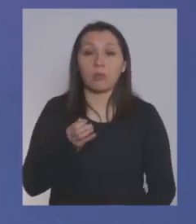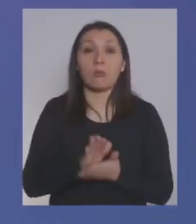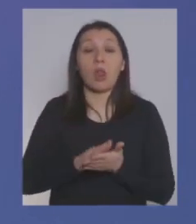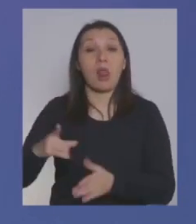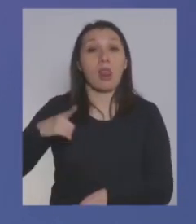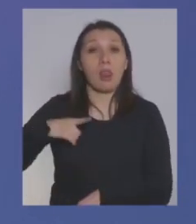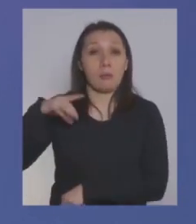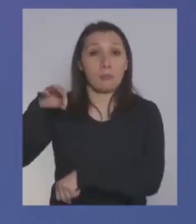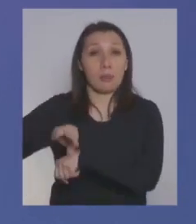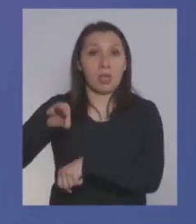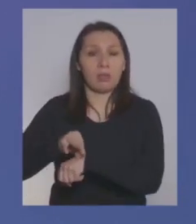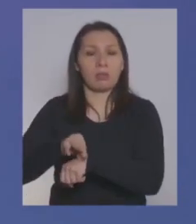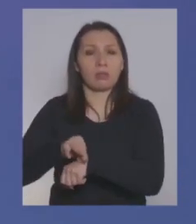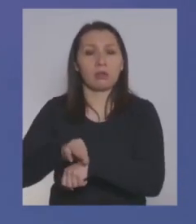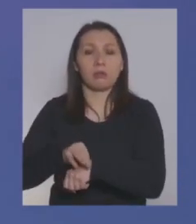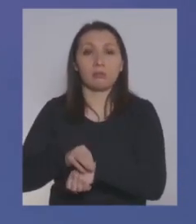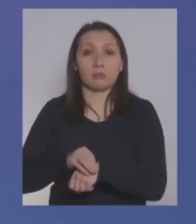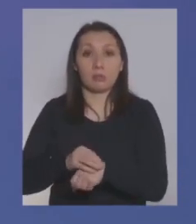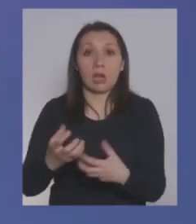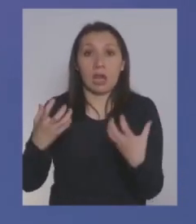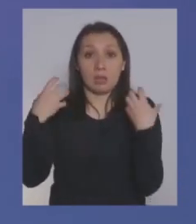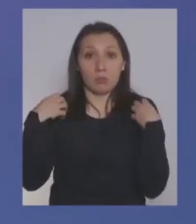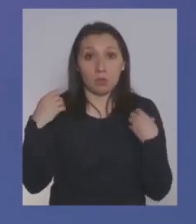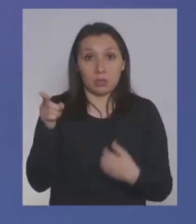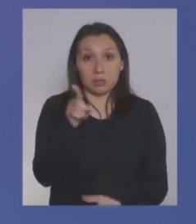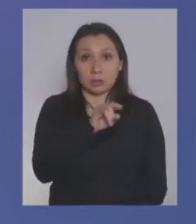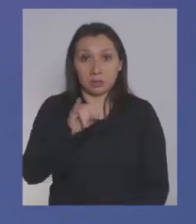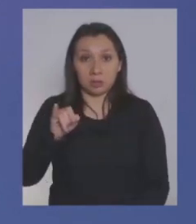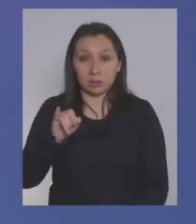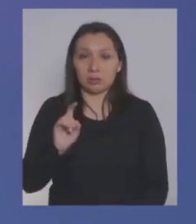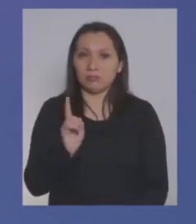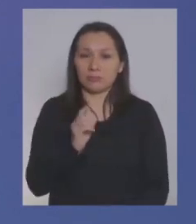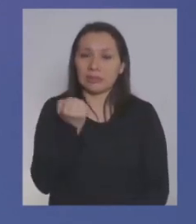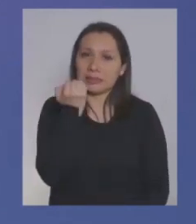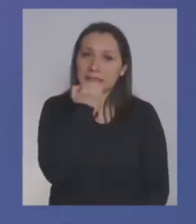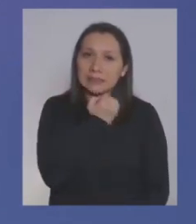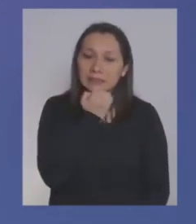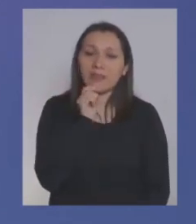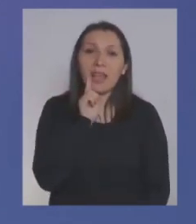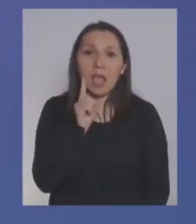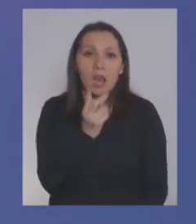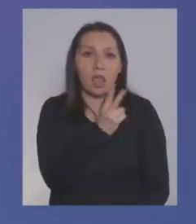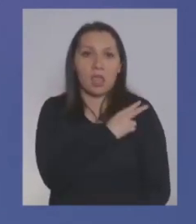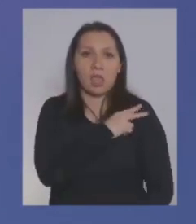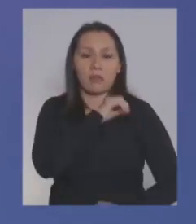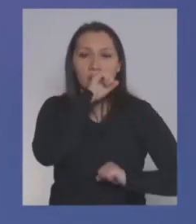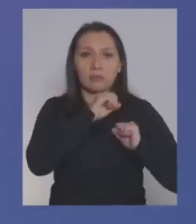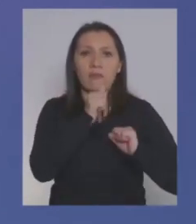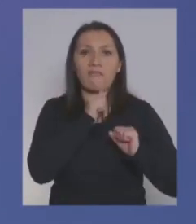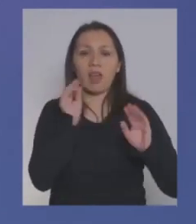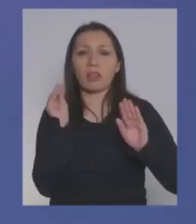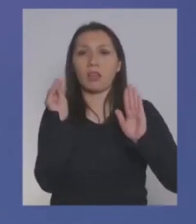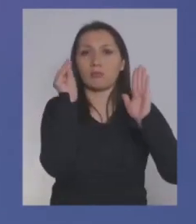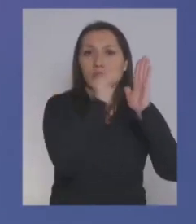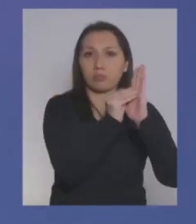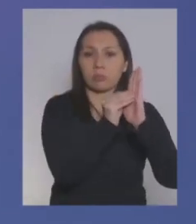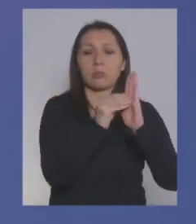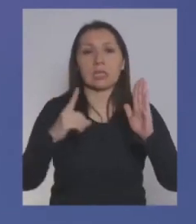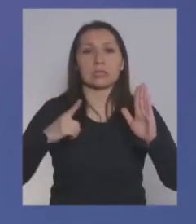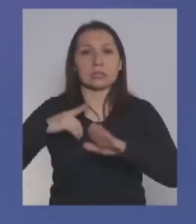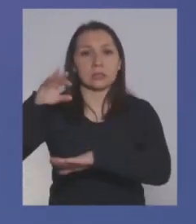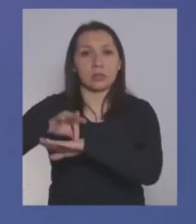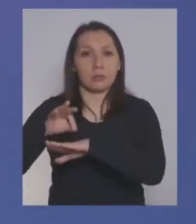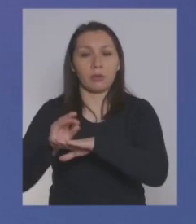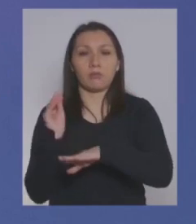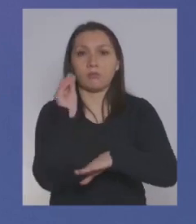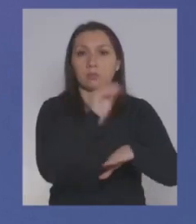de las licencias médicas no es responsabilidad de impuestos internos, acá hay una falla de los empleadores que no reportaron esas licencias y,